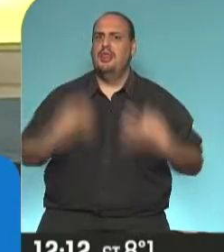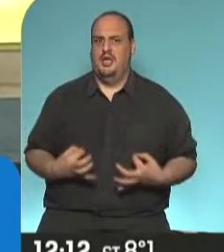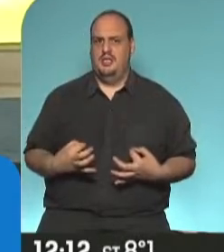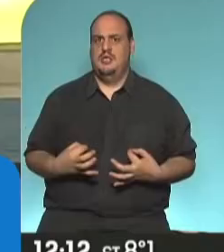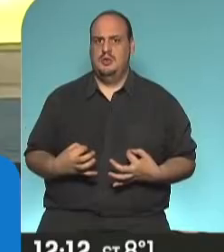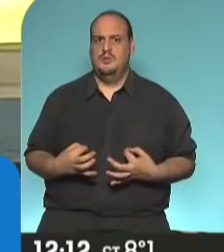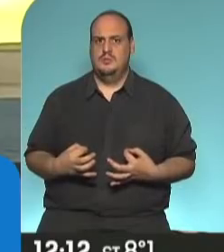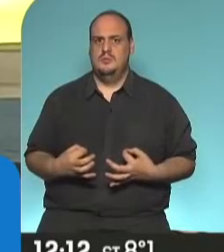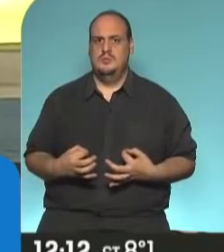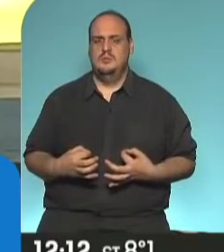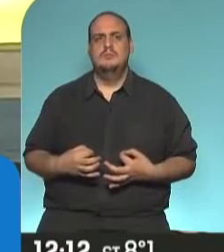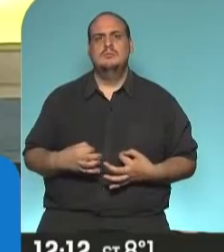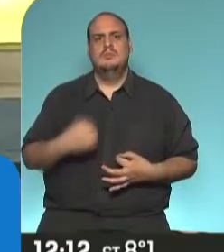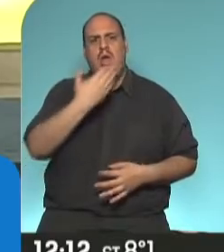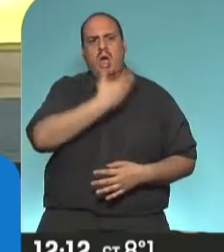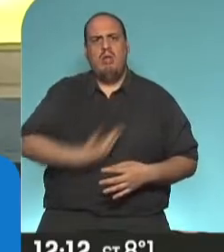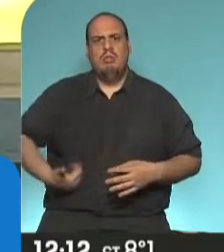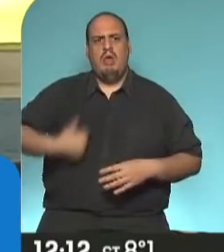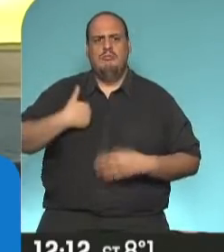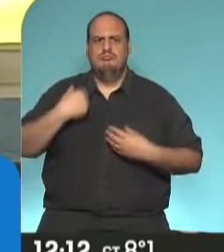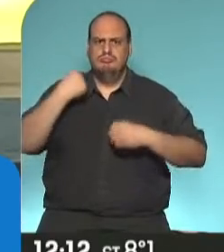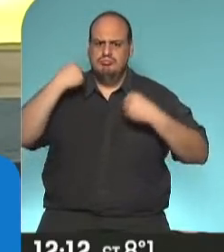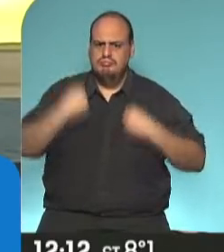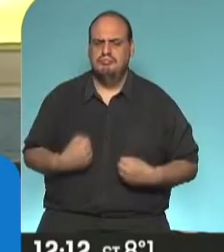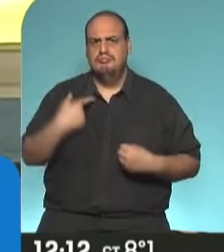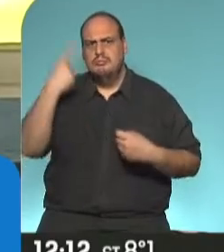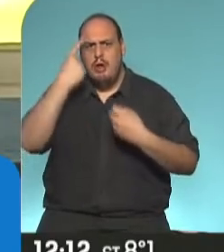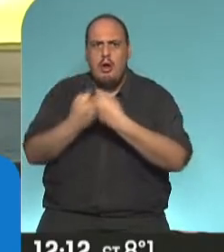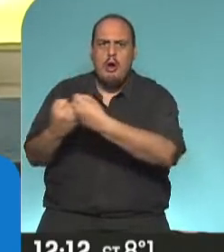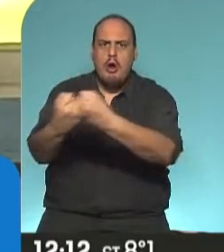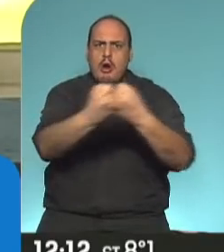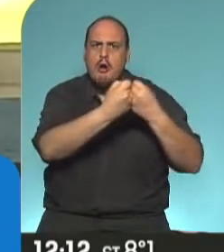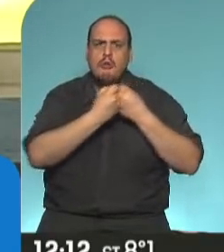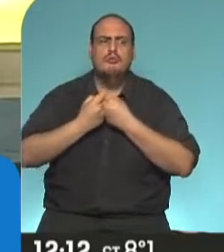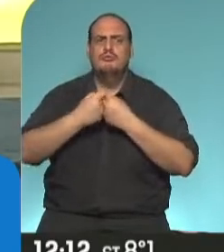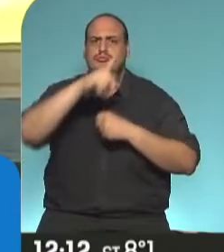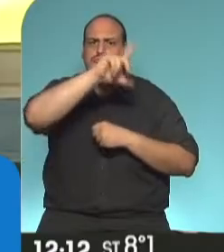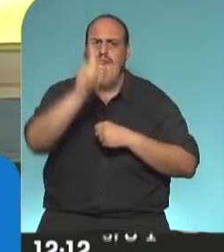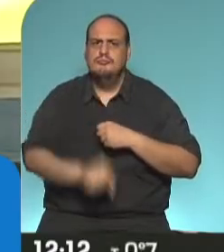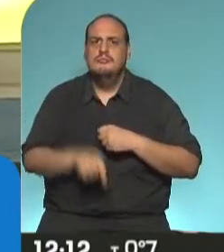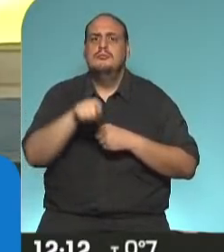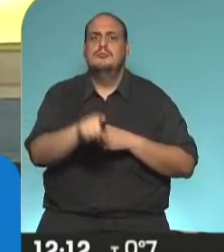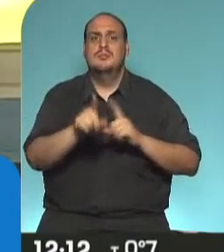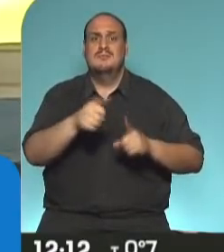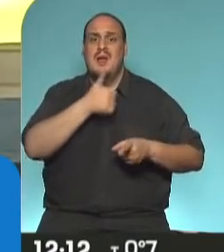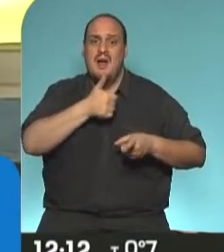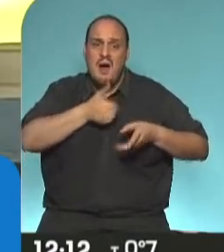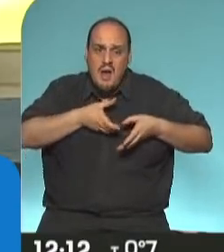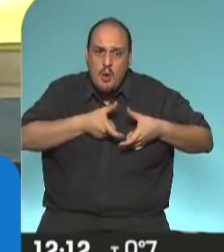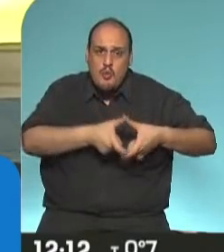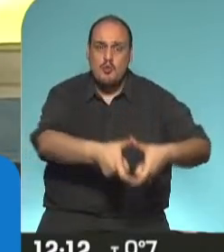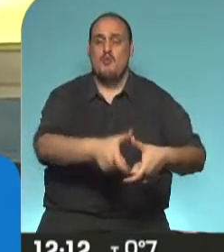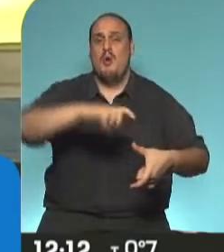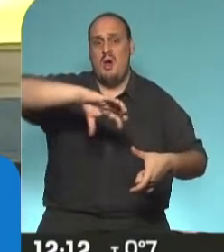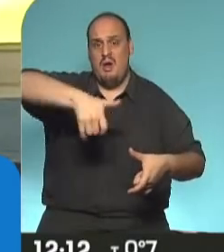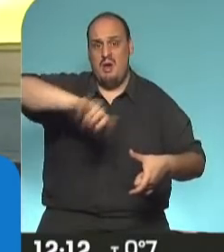Estado presente de manera consensuada, que lleve adelante el agua potable a cada